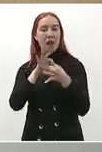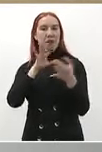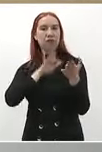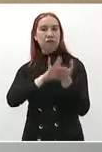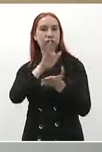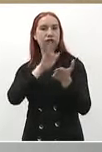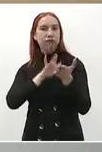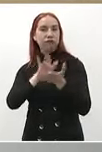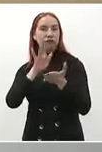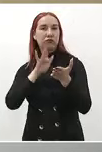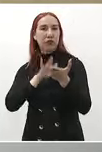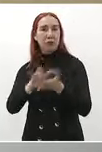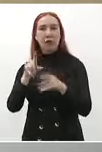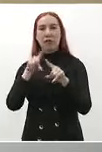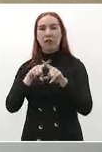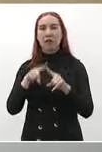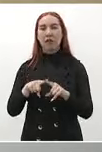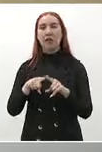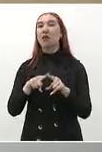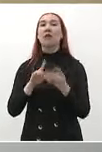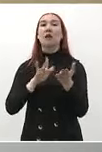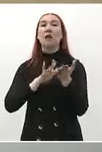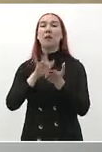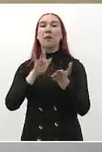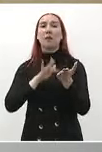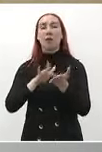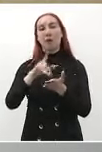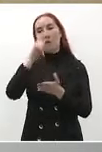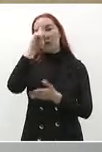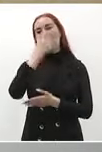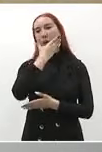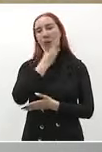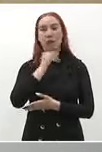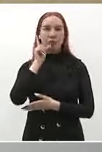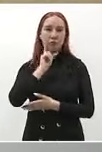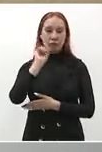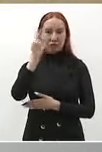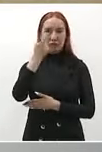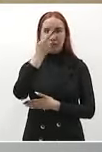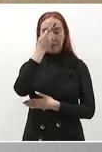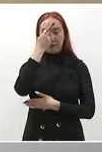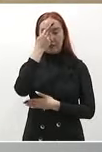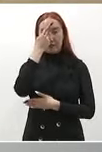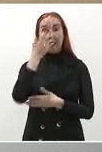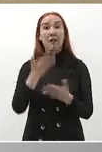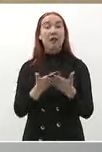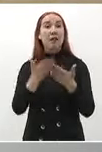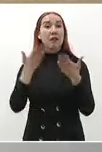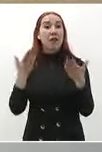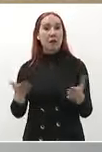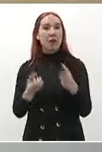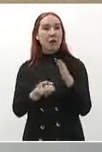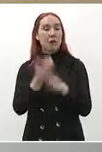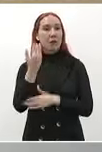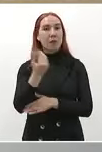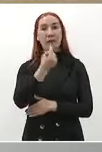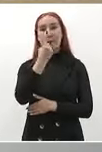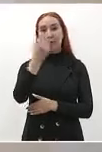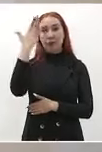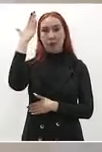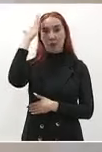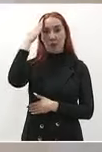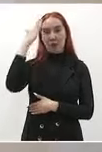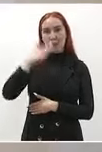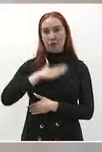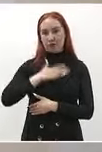agrario también potosino y recientemente un dirigente que yo conocí y